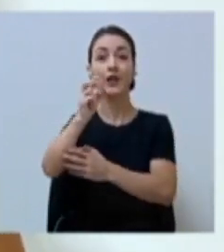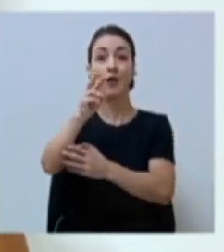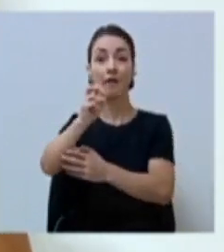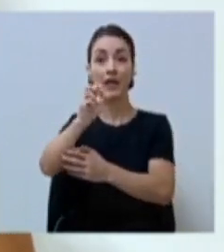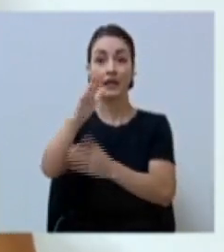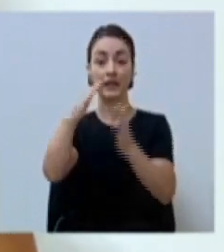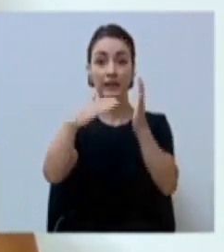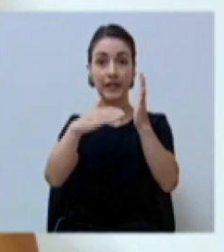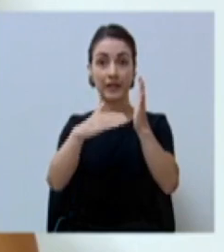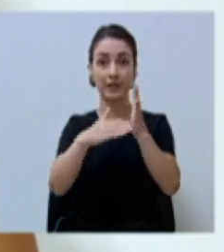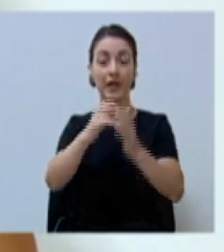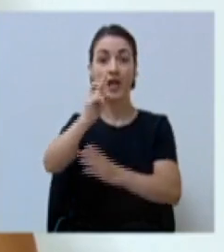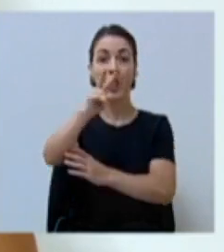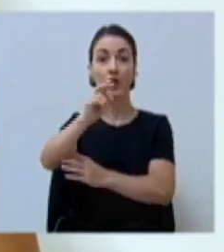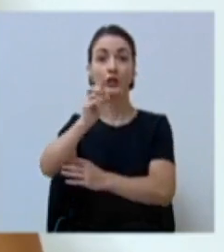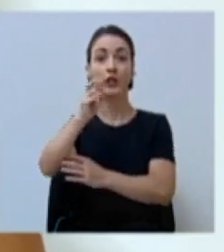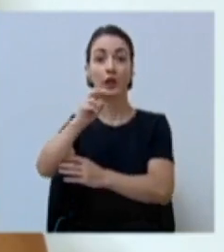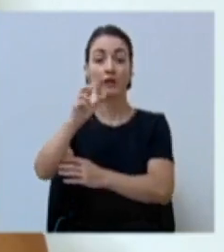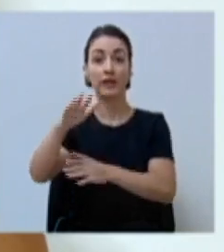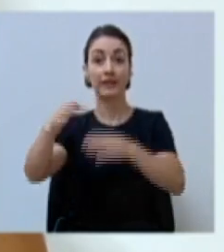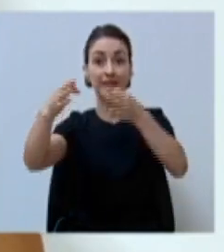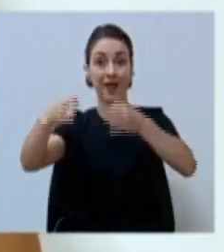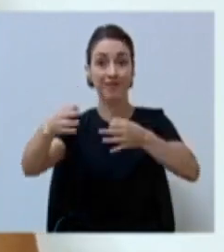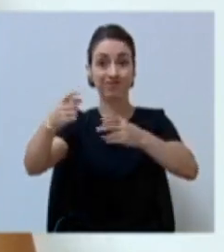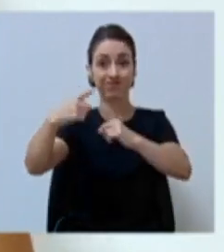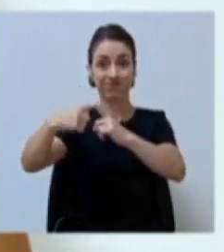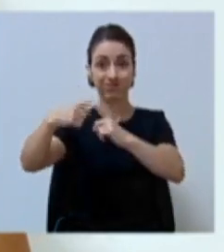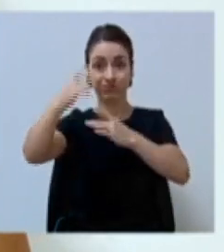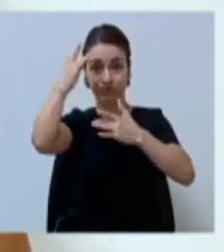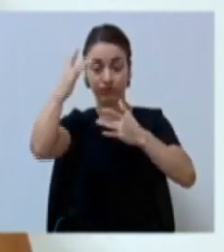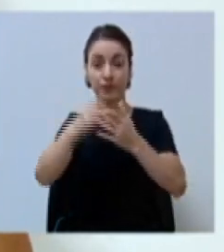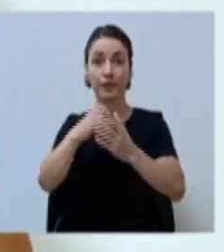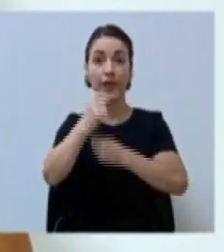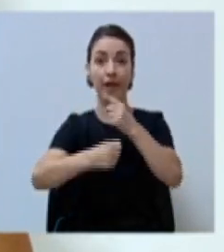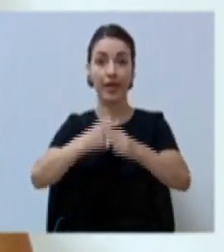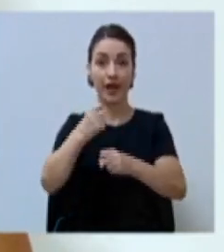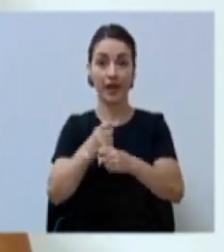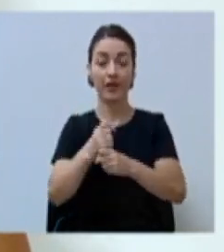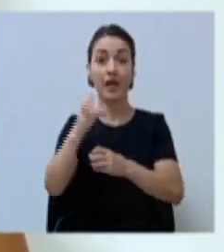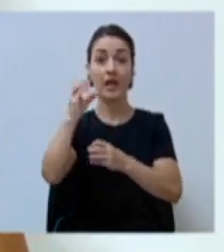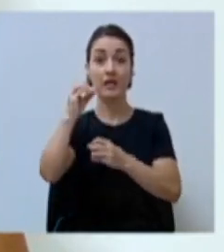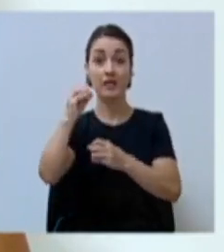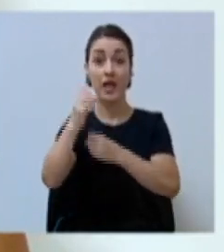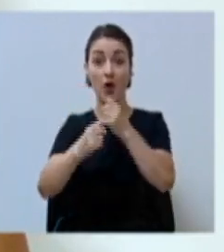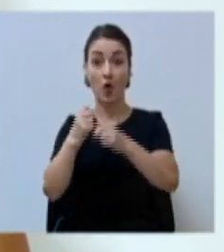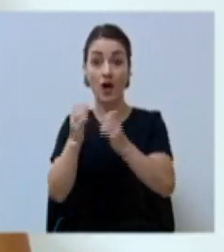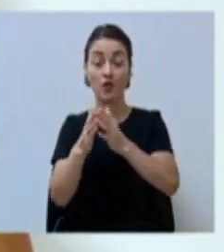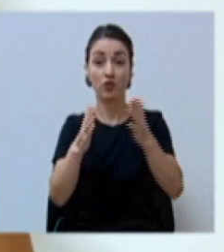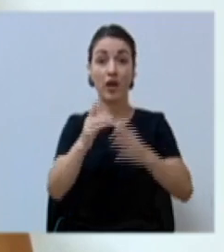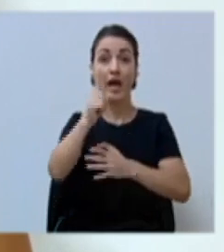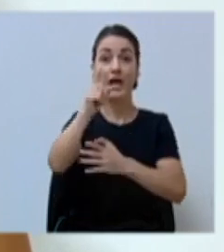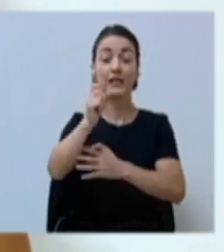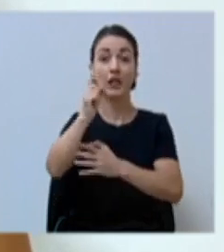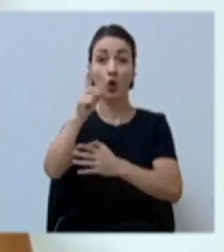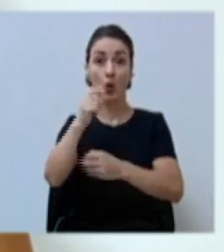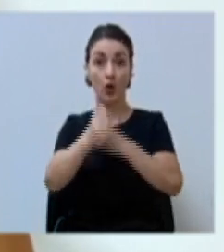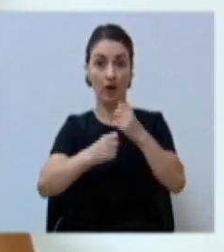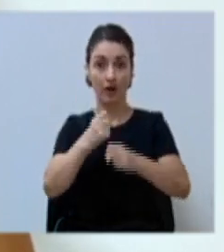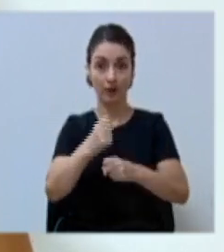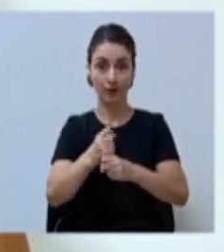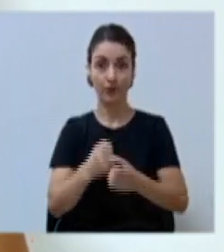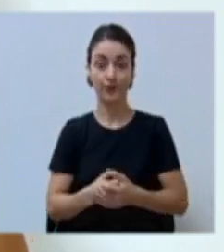,223 casos confirmados, con un rango de edad que va de los 0 a los 101 años.